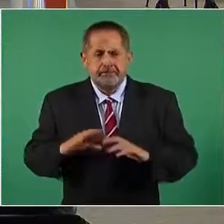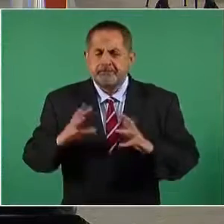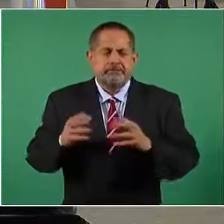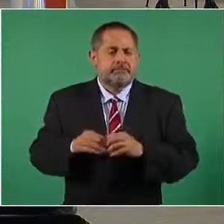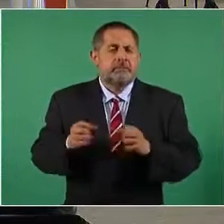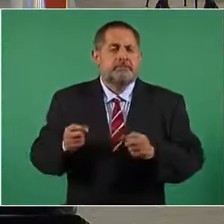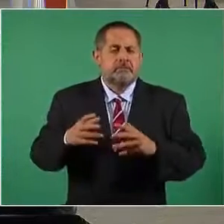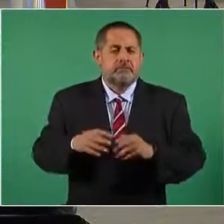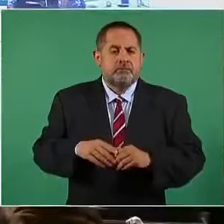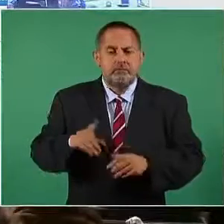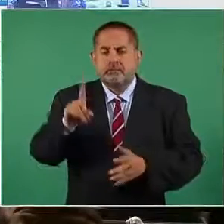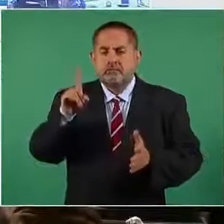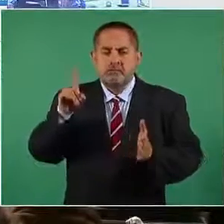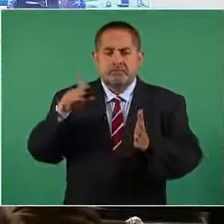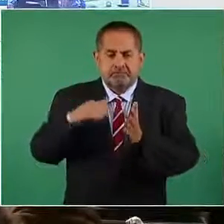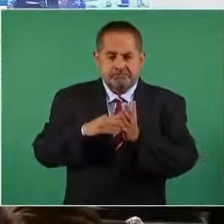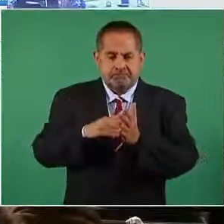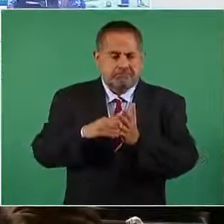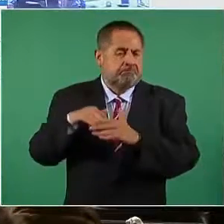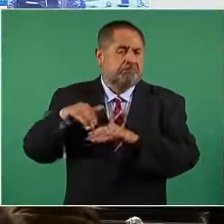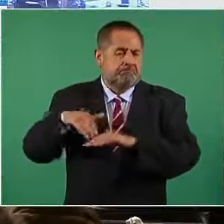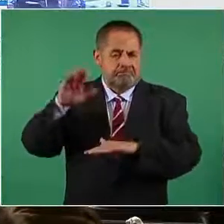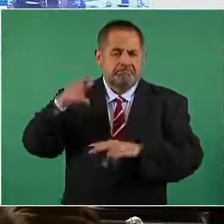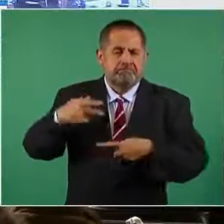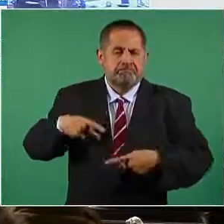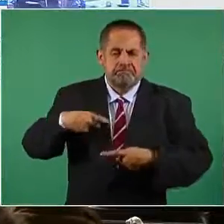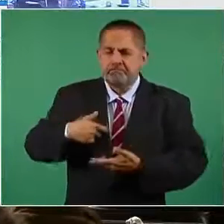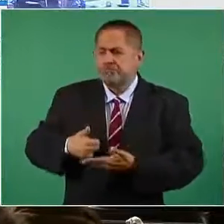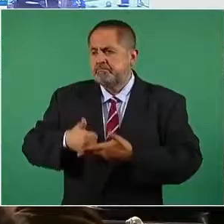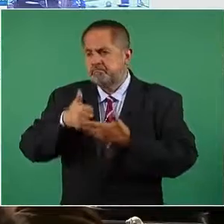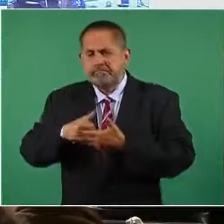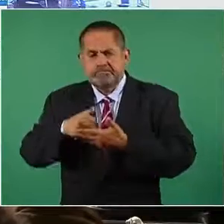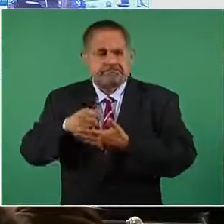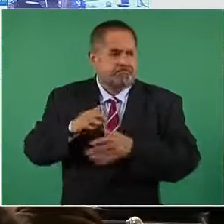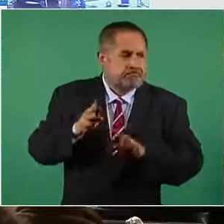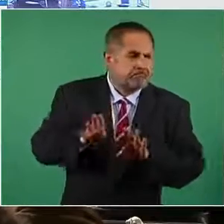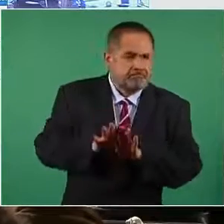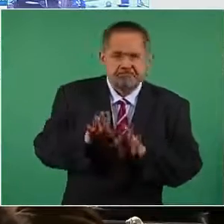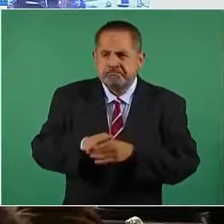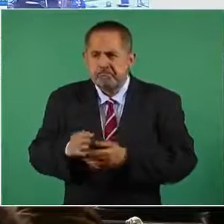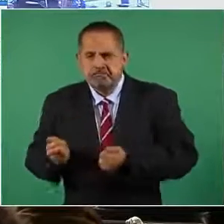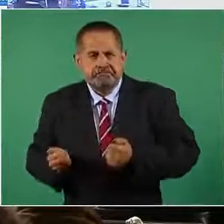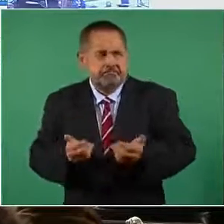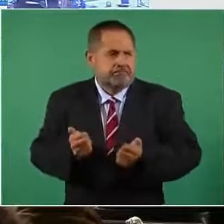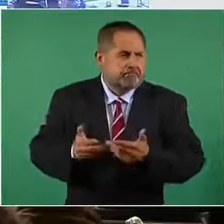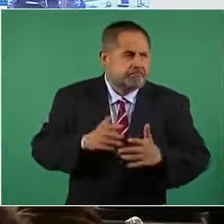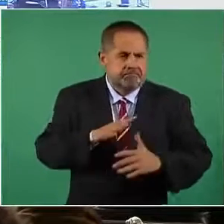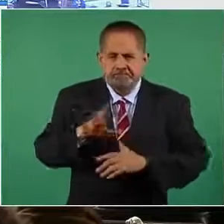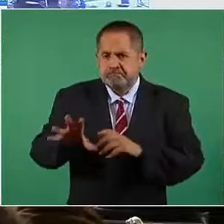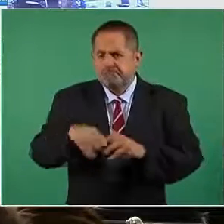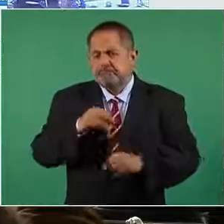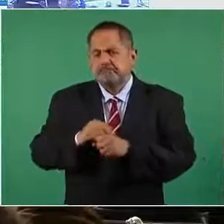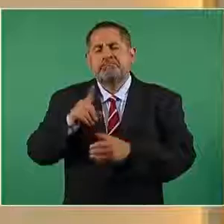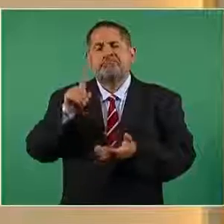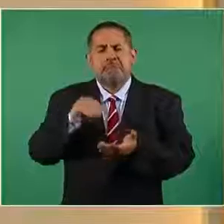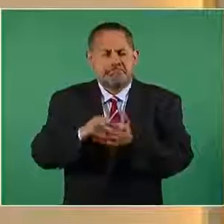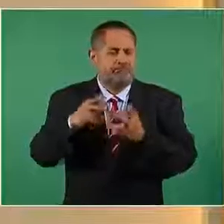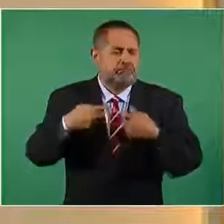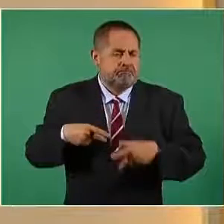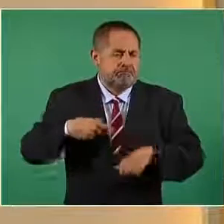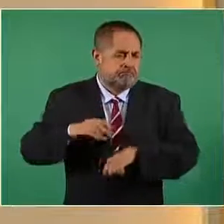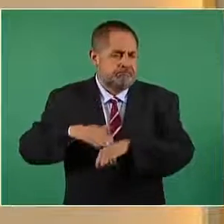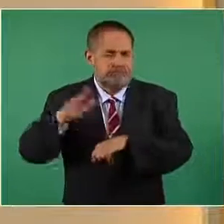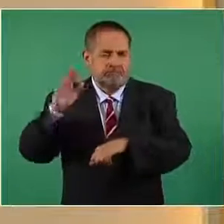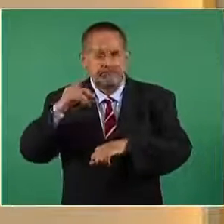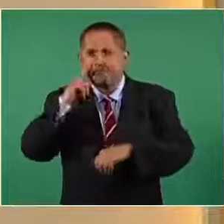son más de mil hombres que se utilizaron para poder hacer llegar las vacunas